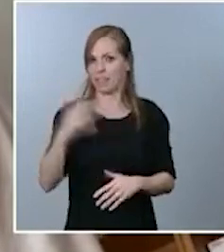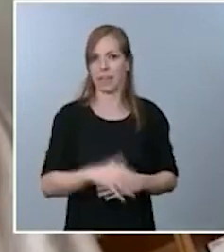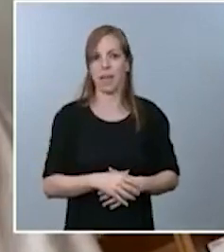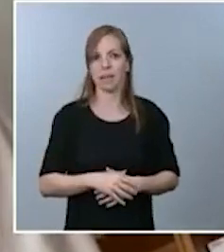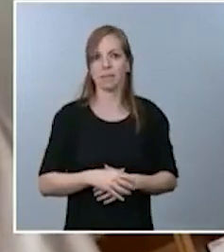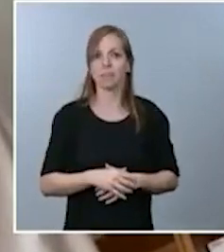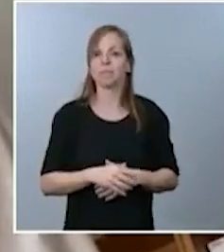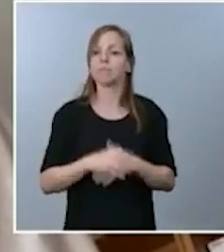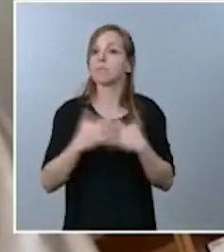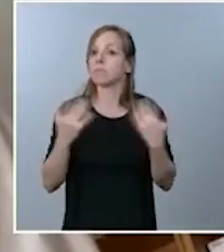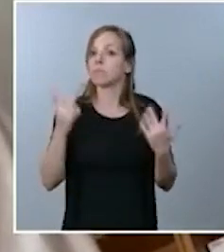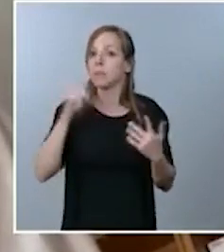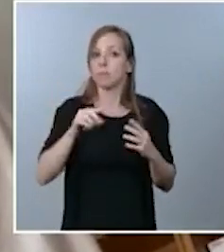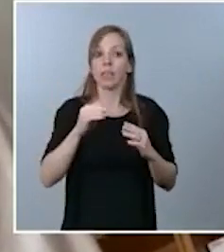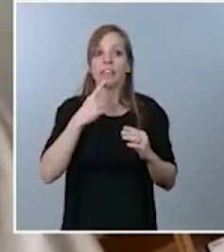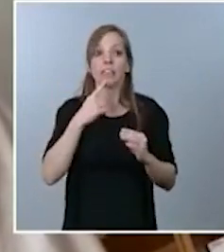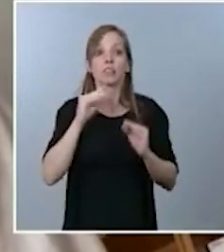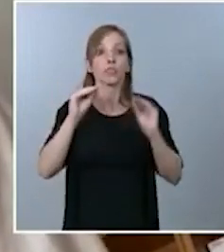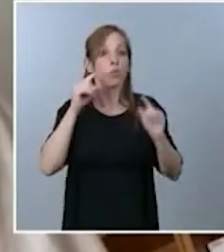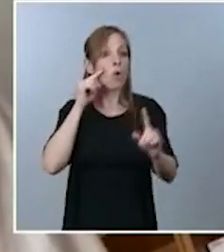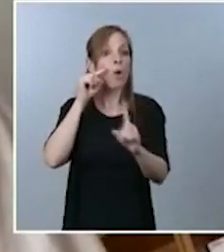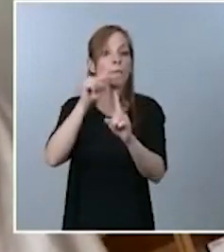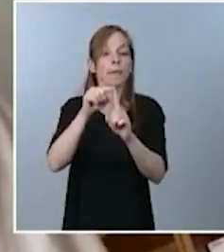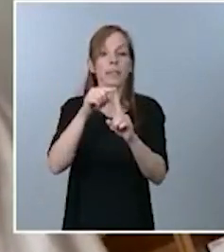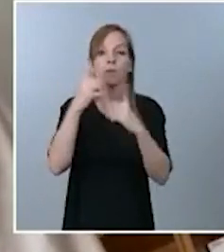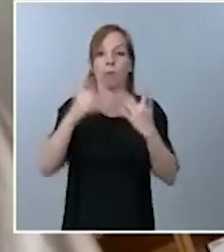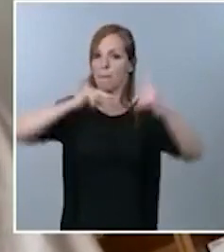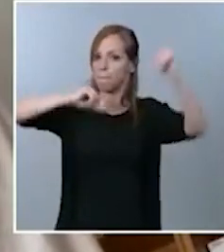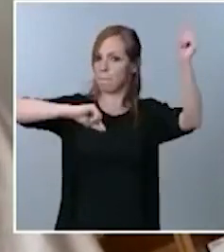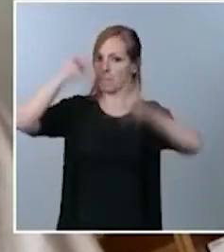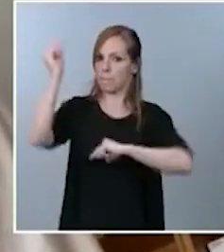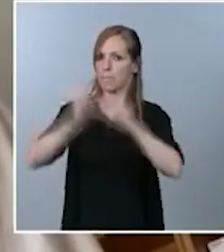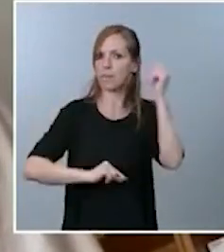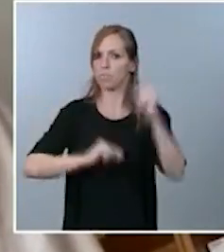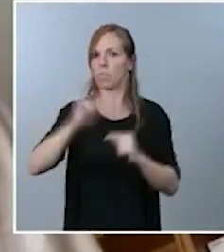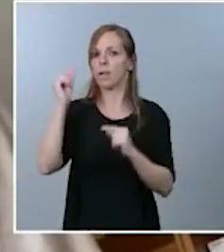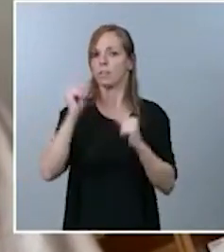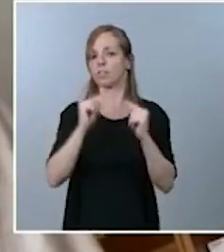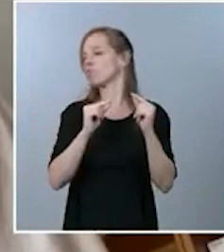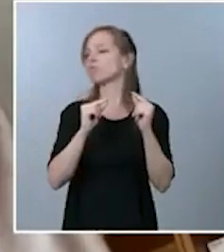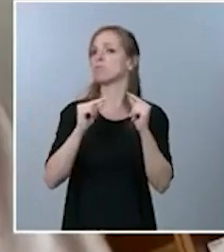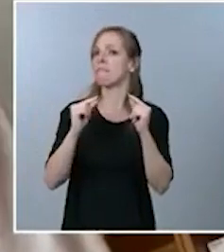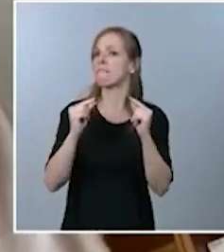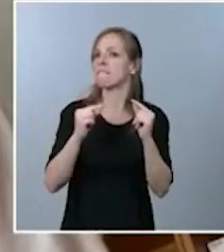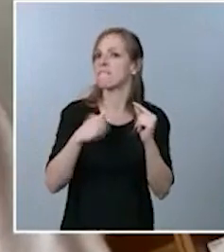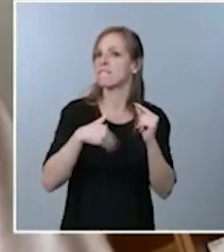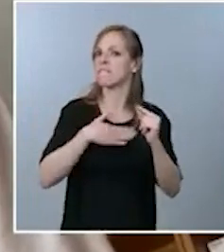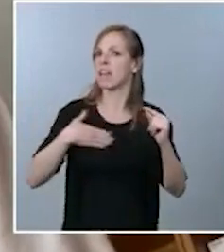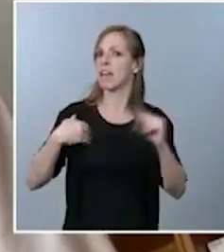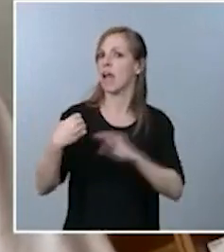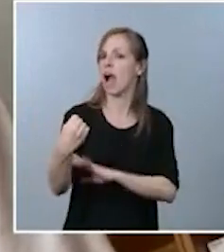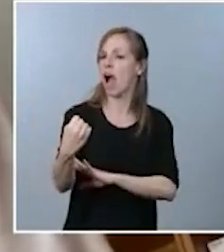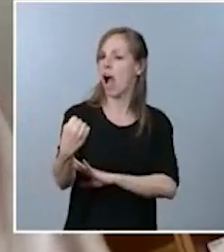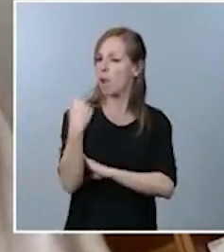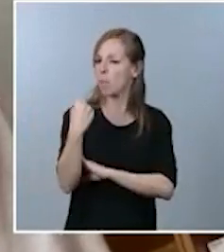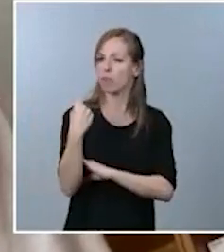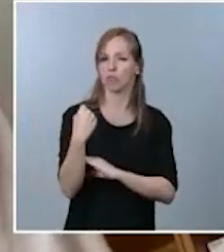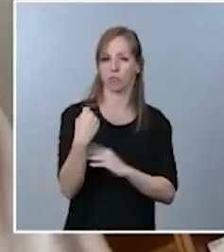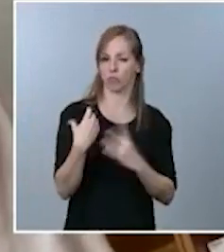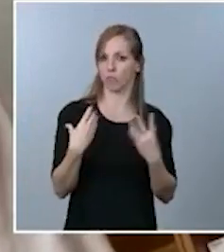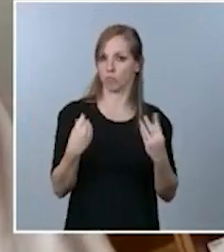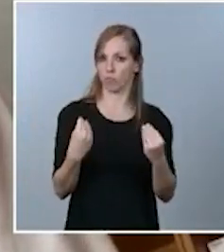es que los presupuestos cuenten con el mayor apoyo posible. Quería saber si, a su juicio,